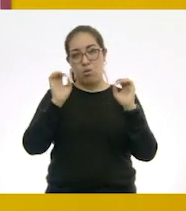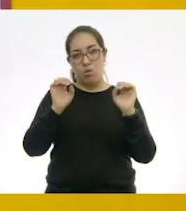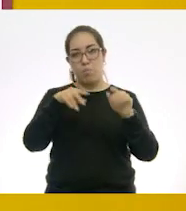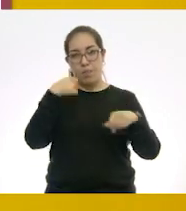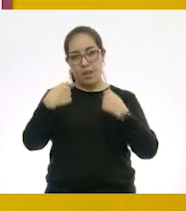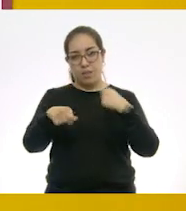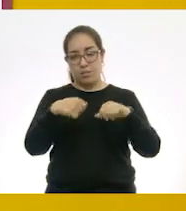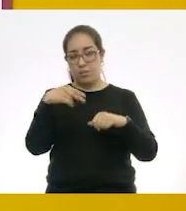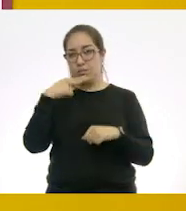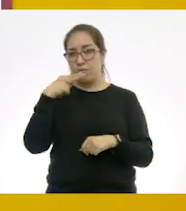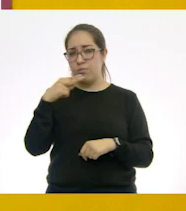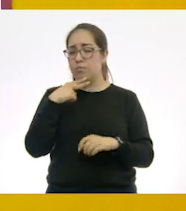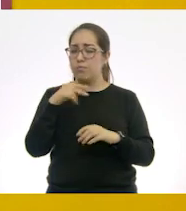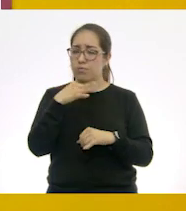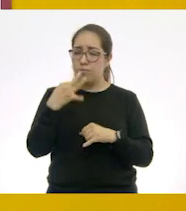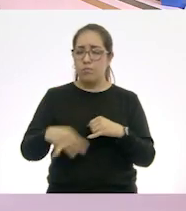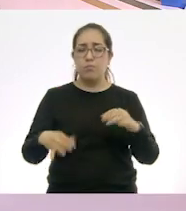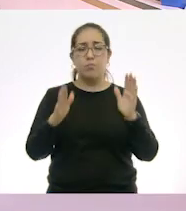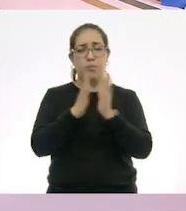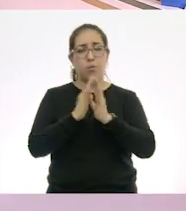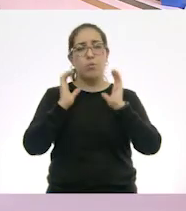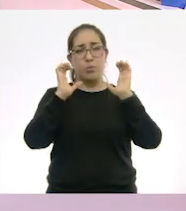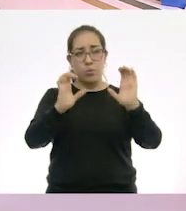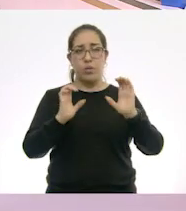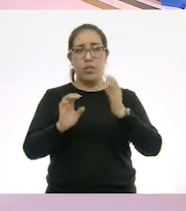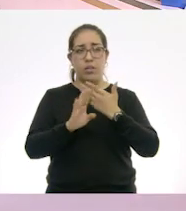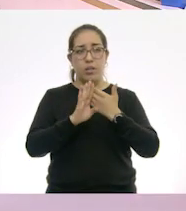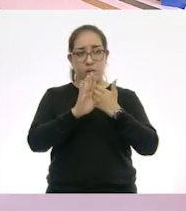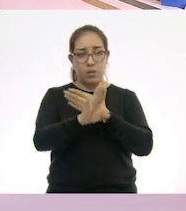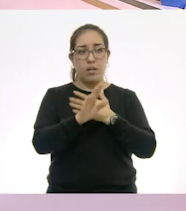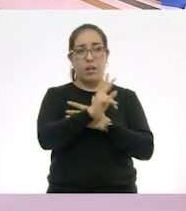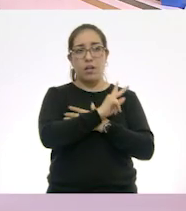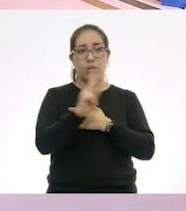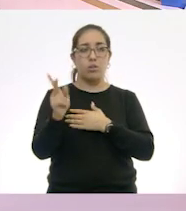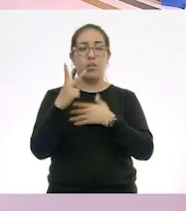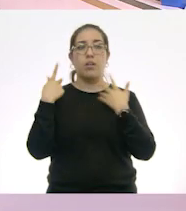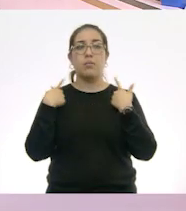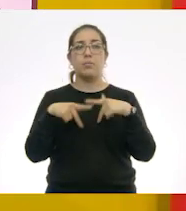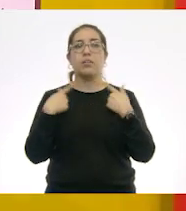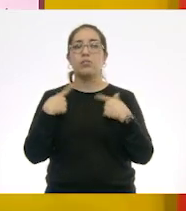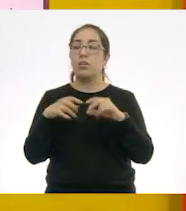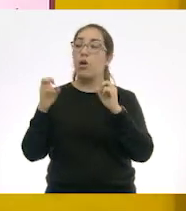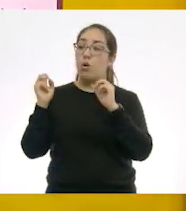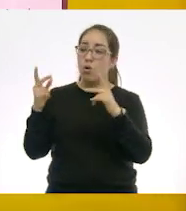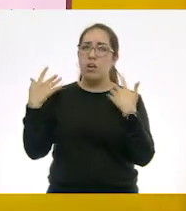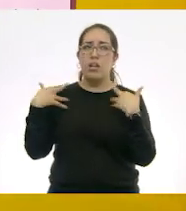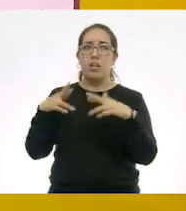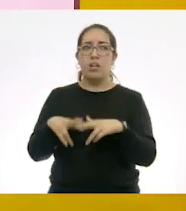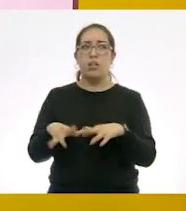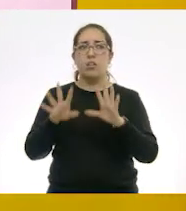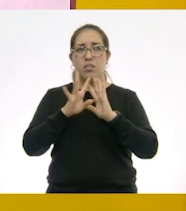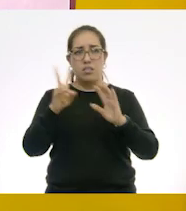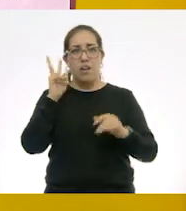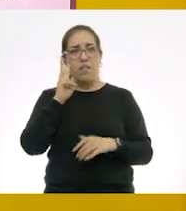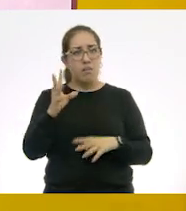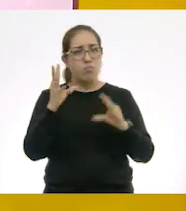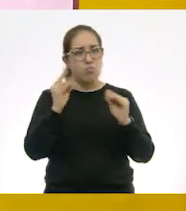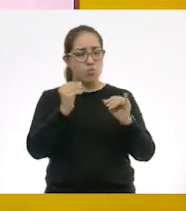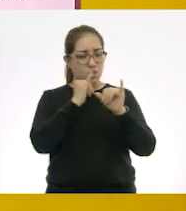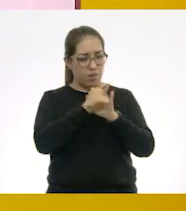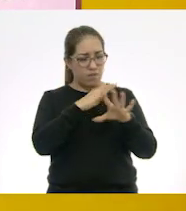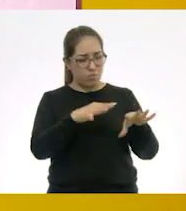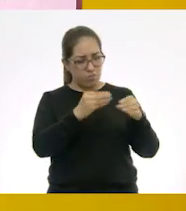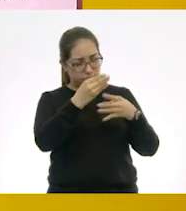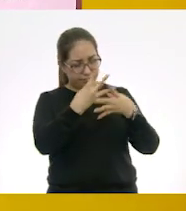protégete y protege a los demás. Ok, maestro Damiro. Entonces, vemos que hay muchas informaciones y